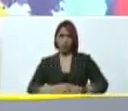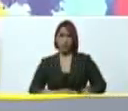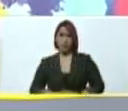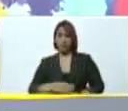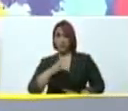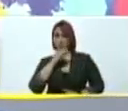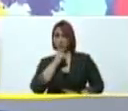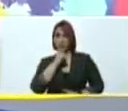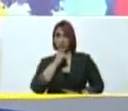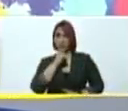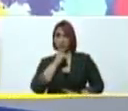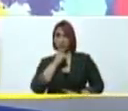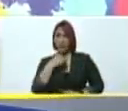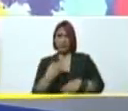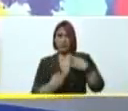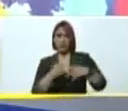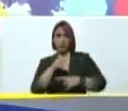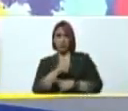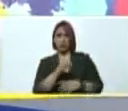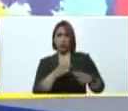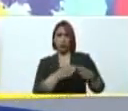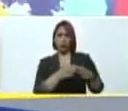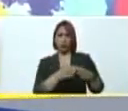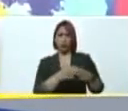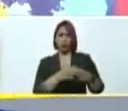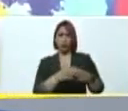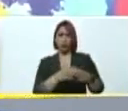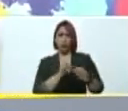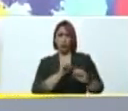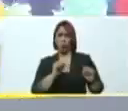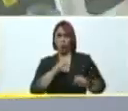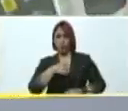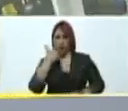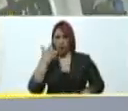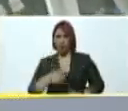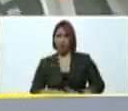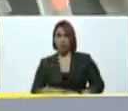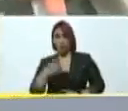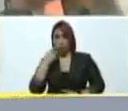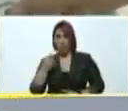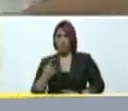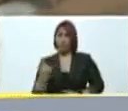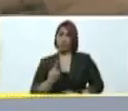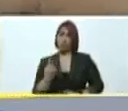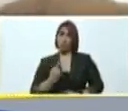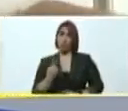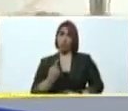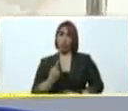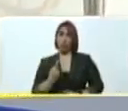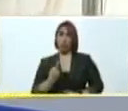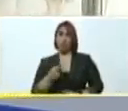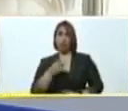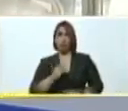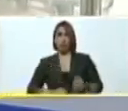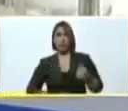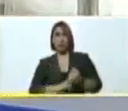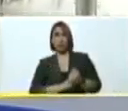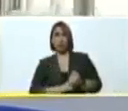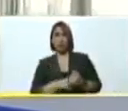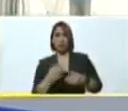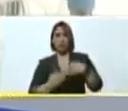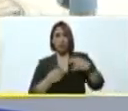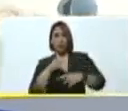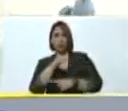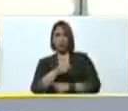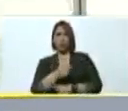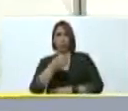había izquierda cobarde con Salvador Allende que valiera un hombre de una sola pieza que iba apoyando a la revolución cubana a la